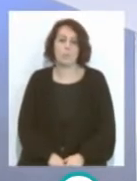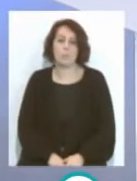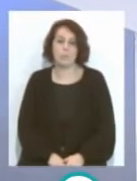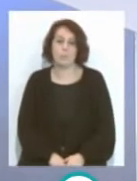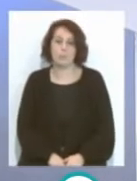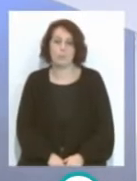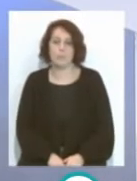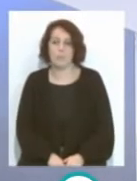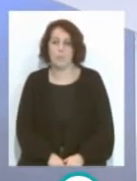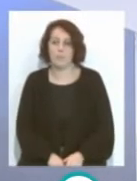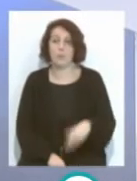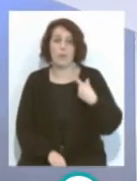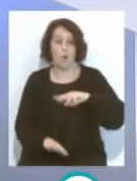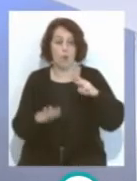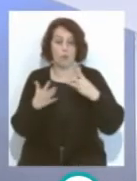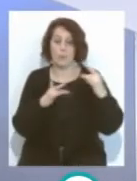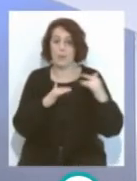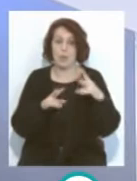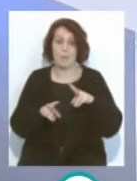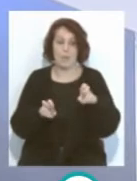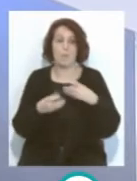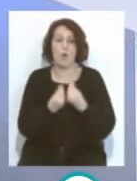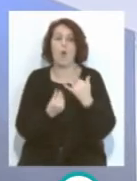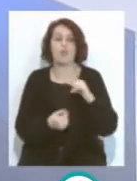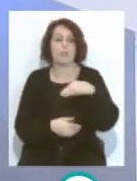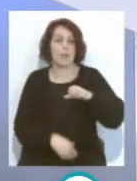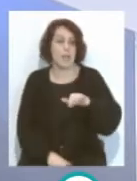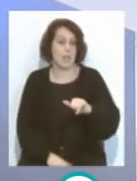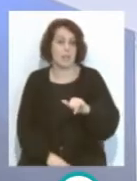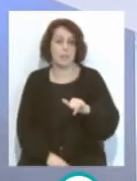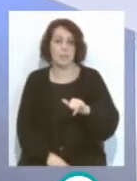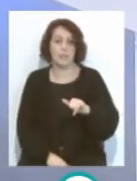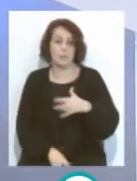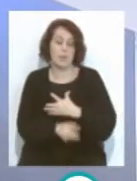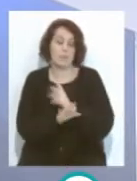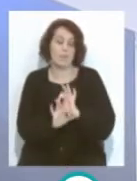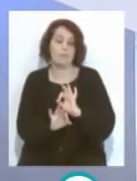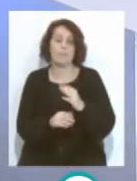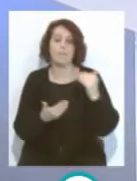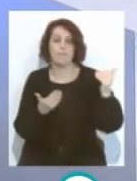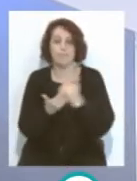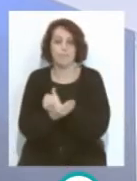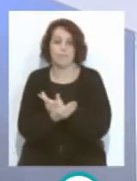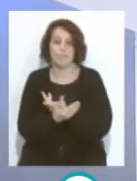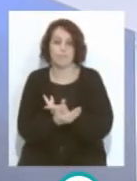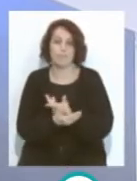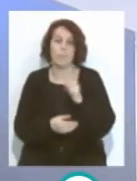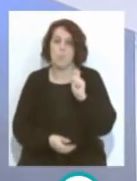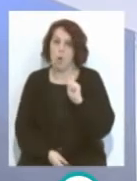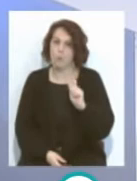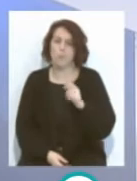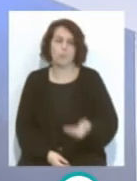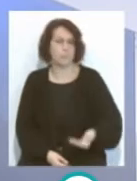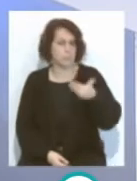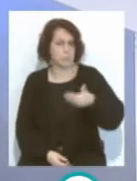Y esos ocho partidos primeros con José Mari, donde se sacaron una cantidad de puntos muy